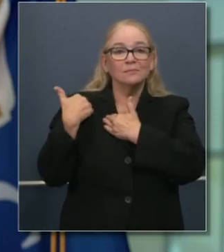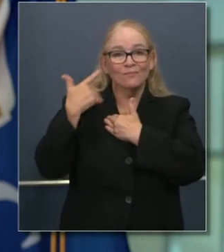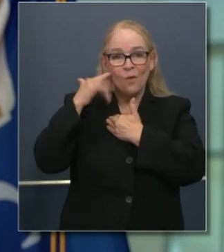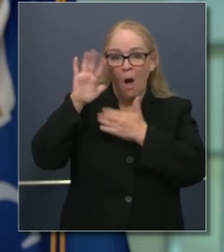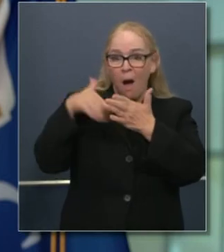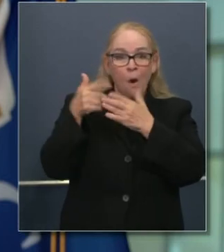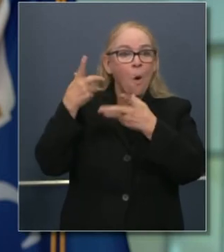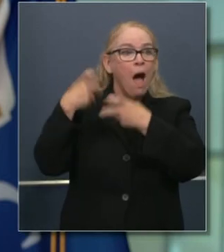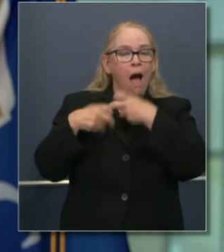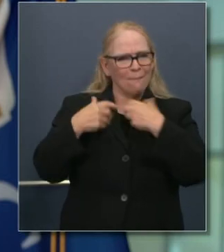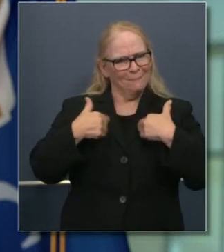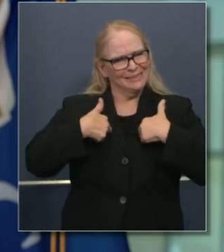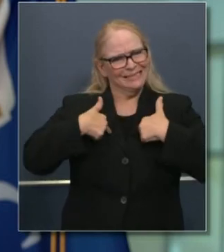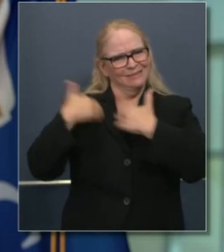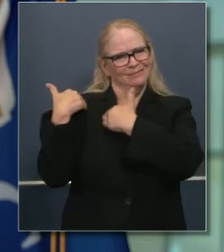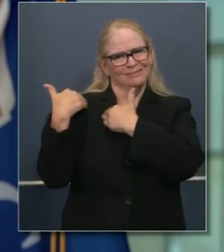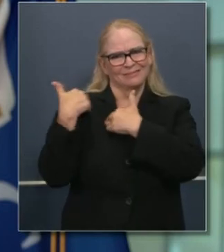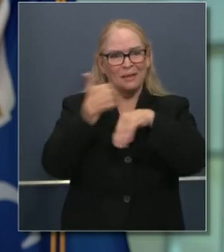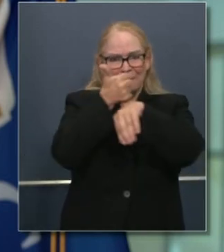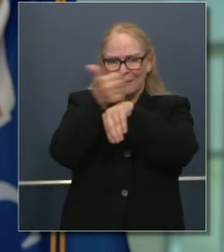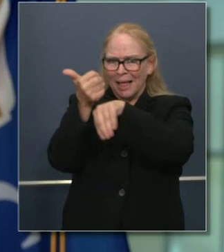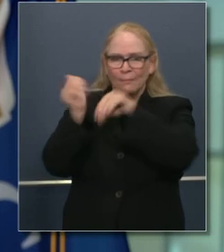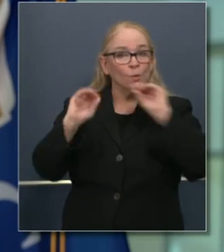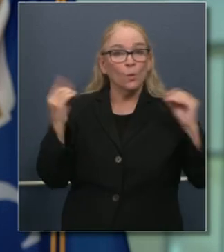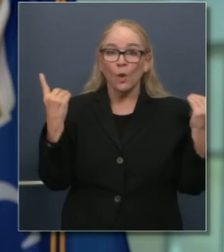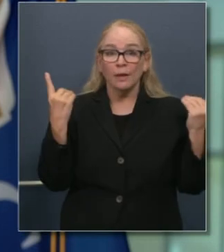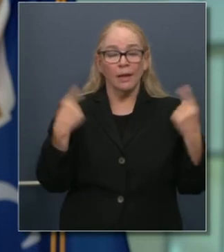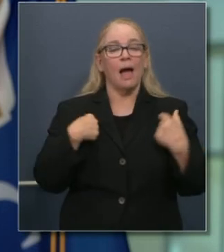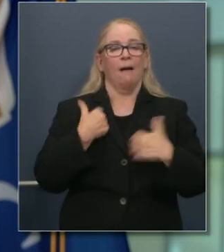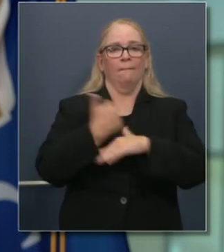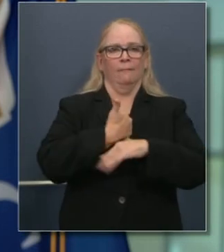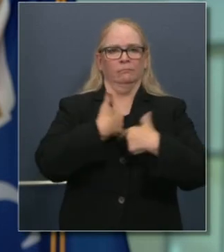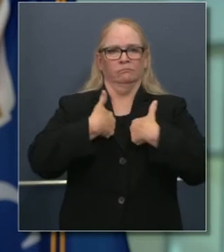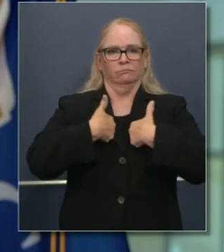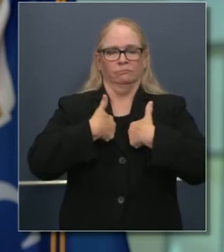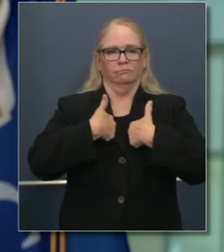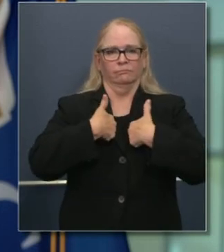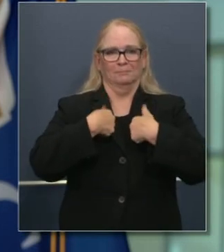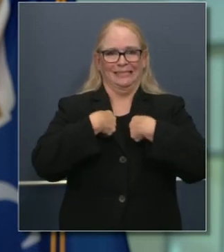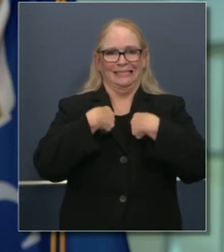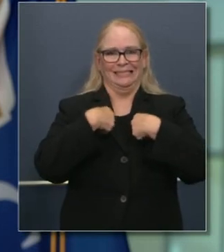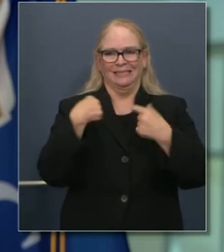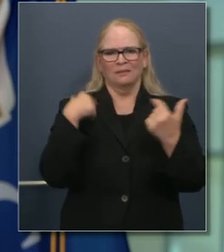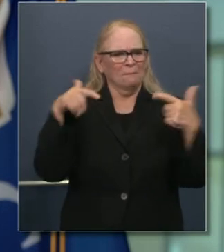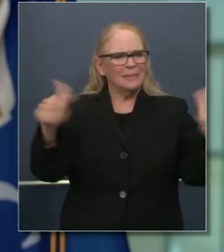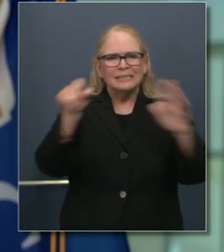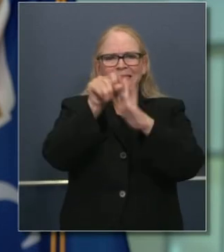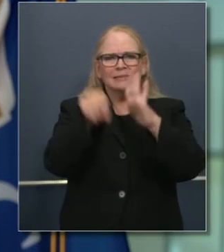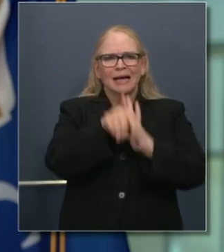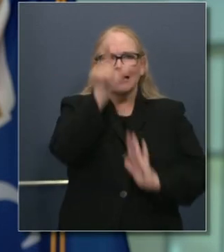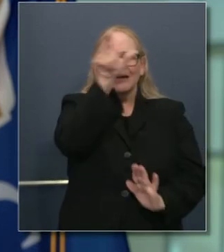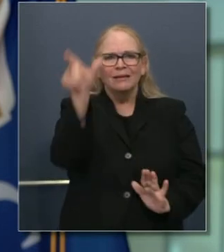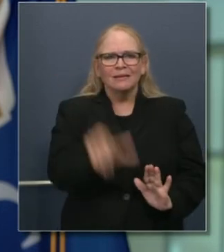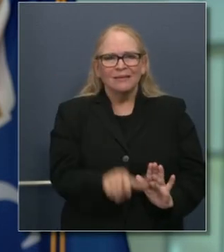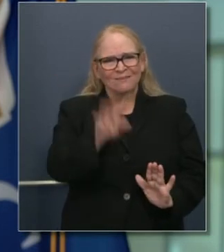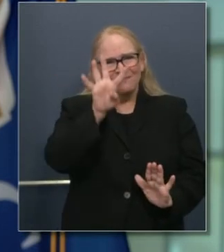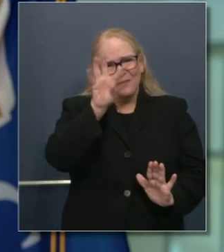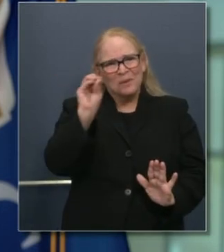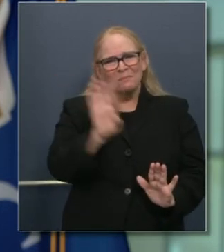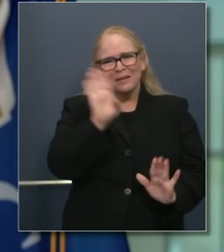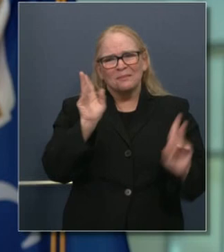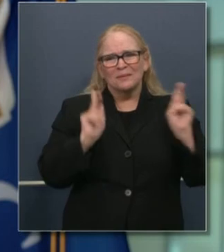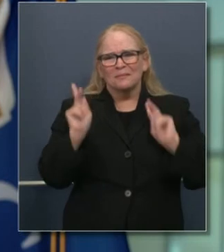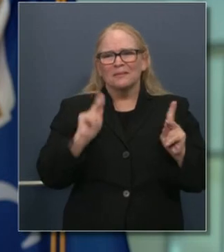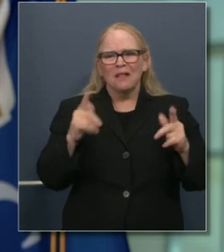responsabilidad en este estado, viene al escritorio del gobernador. Estoy acostumbrado a esto a lo ancho del espectro. Es un estado